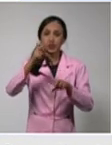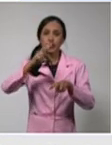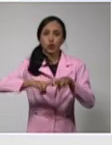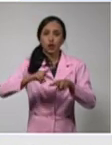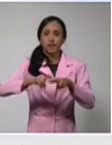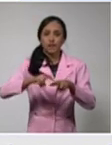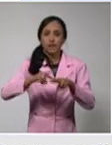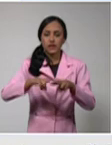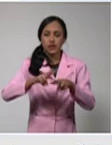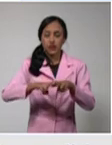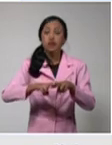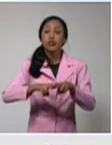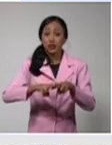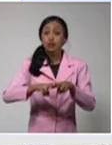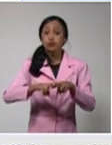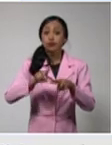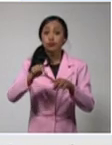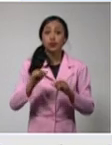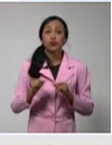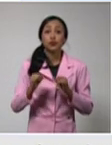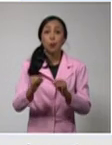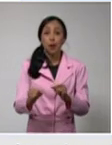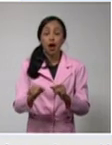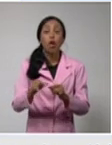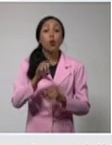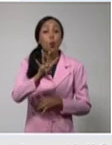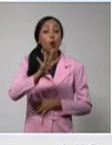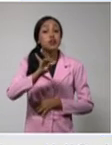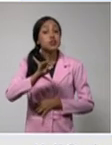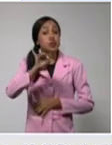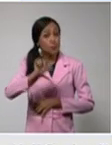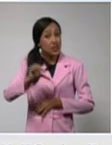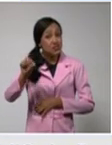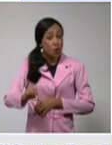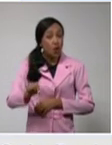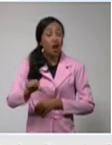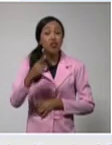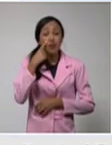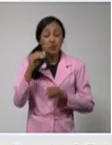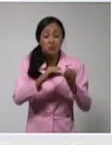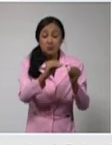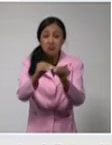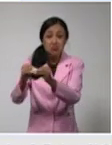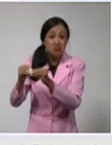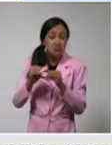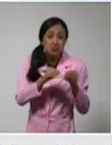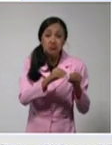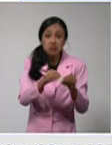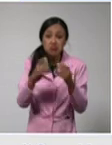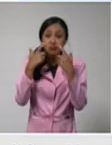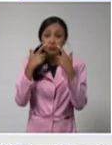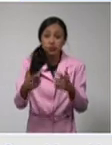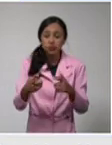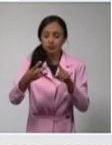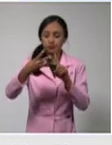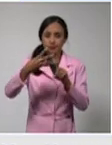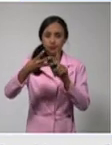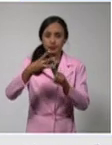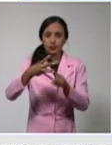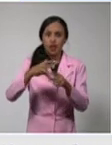municipio que ha mantenido una transmisión importante. 47, Arroyo Naranjo, 42.